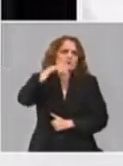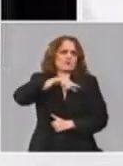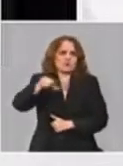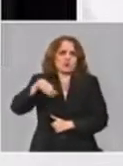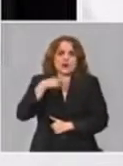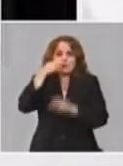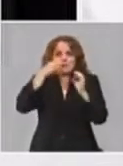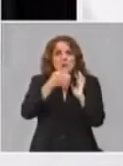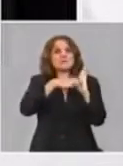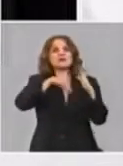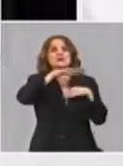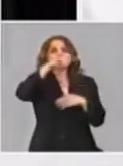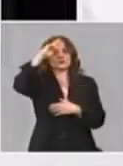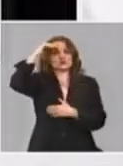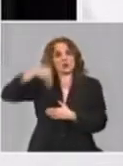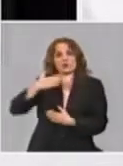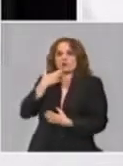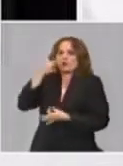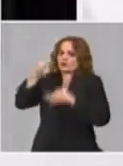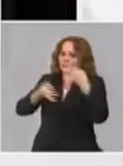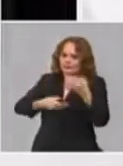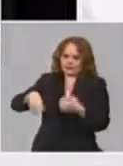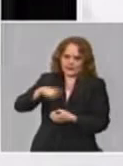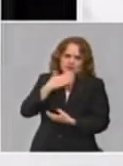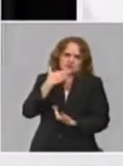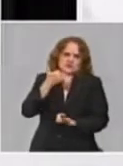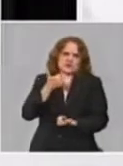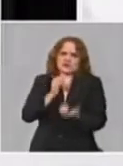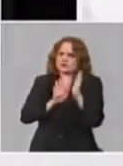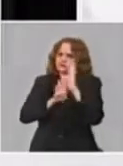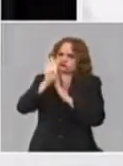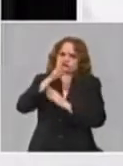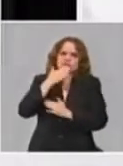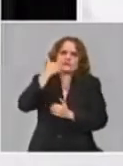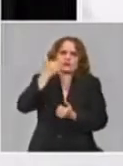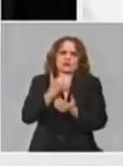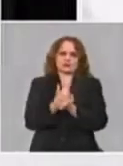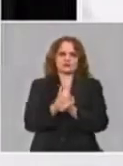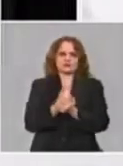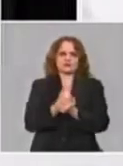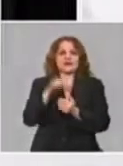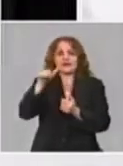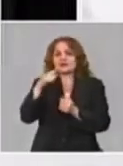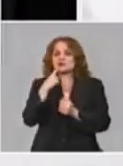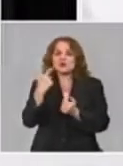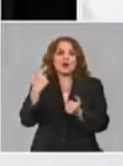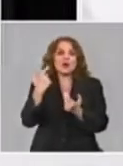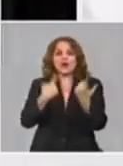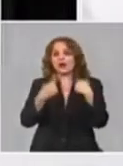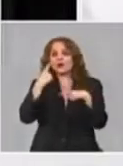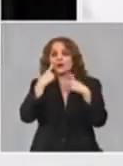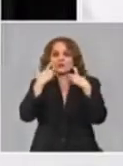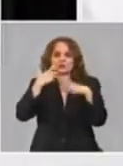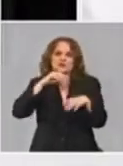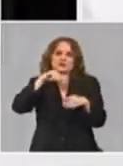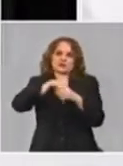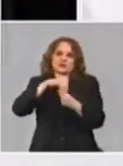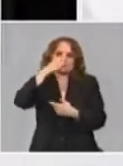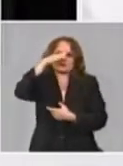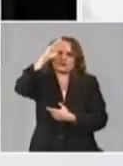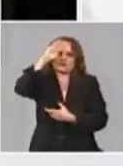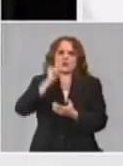de expresar que a nuestro juicio es quizás el indicador trazador más importante que tiene, quizás hoy